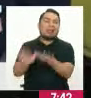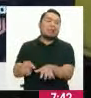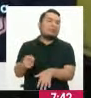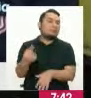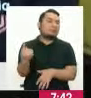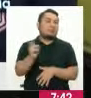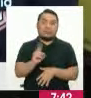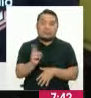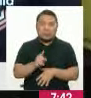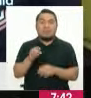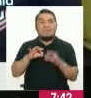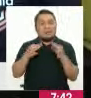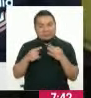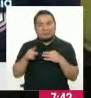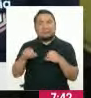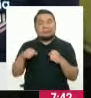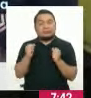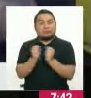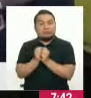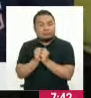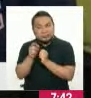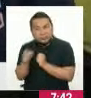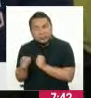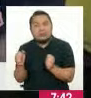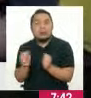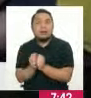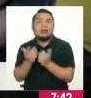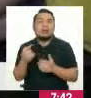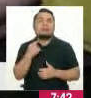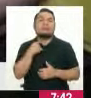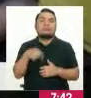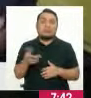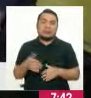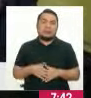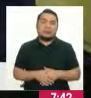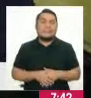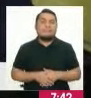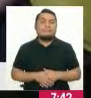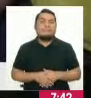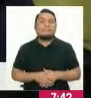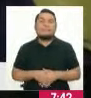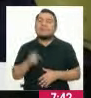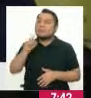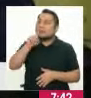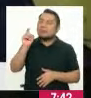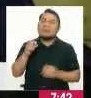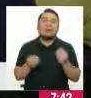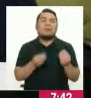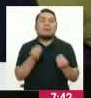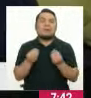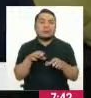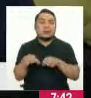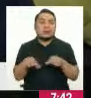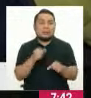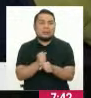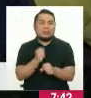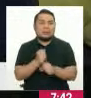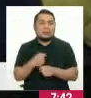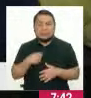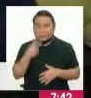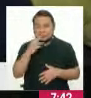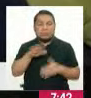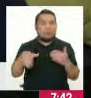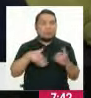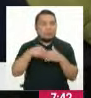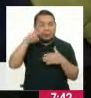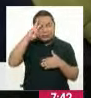y que de alguna manera padecen de una afectación. ¿Cómo se desarrolla esta gestión? Nos están viendo en todo